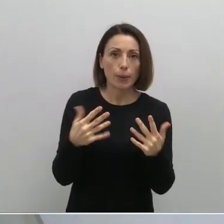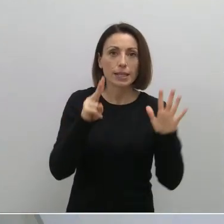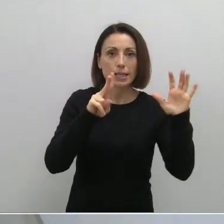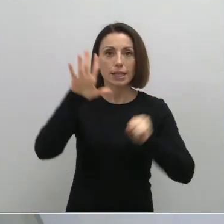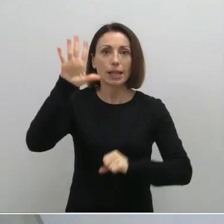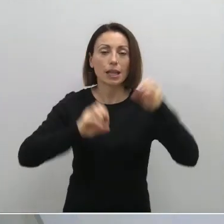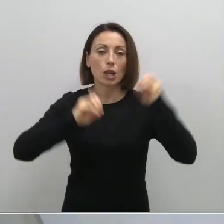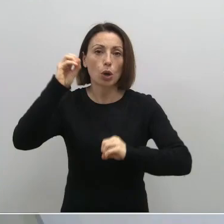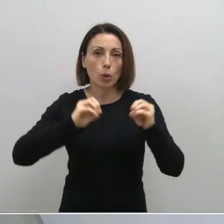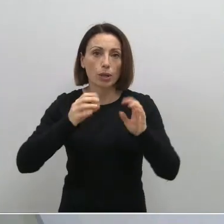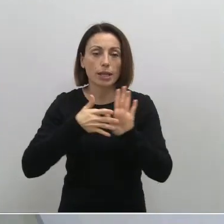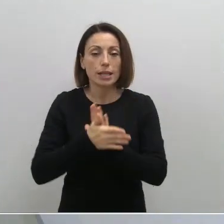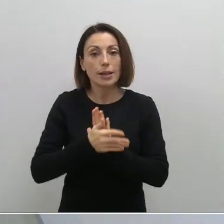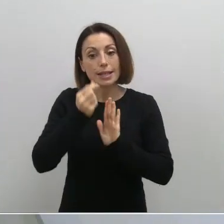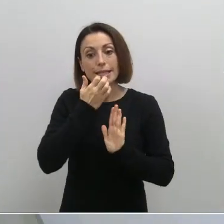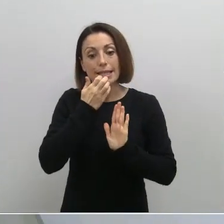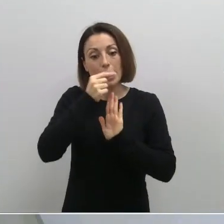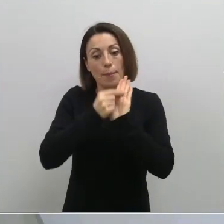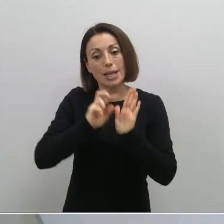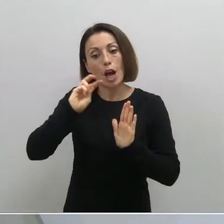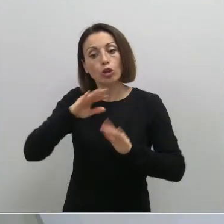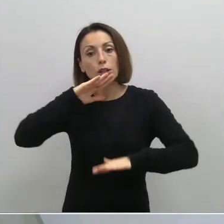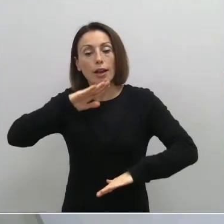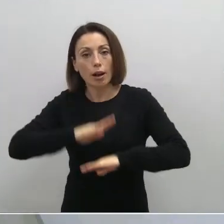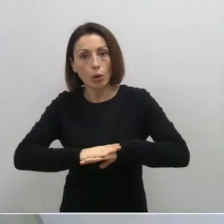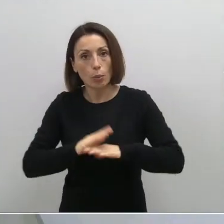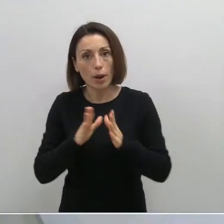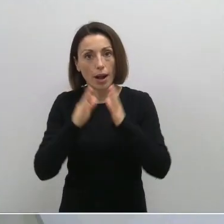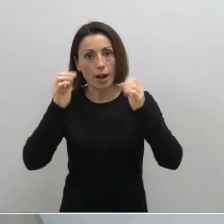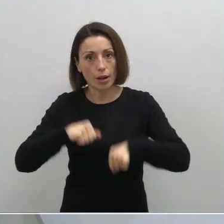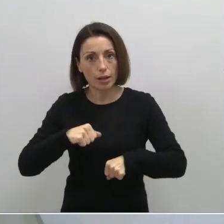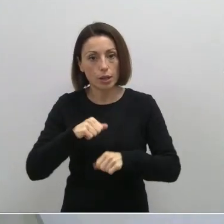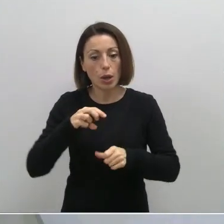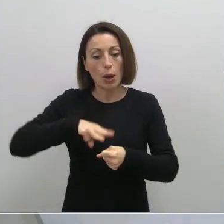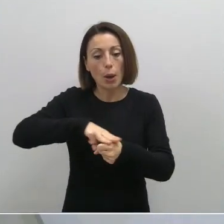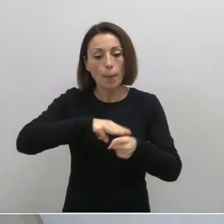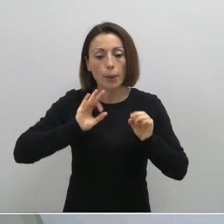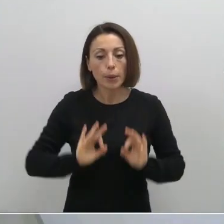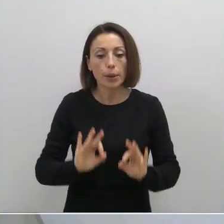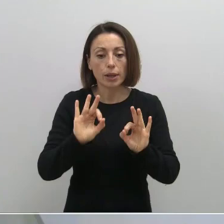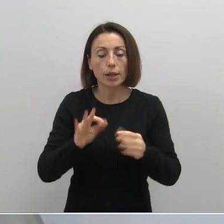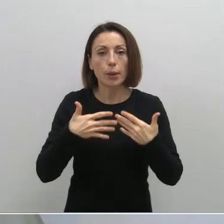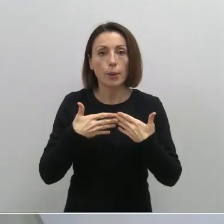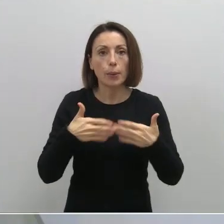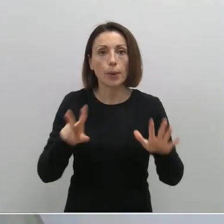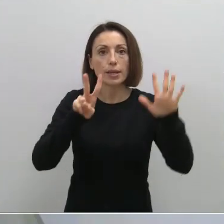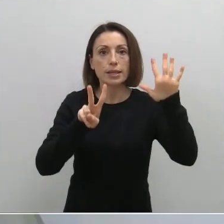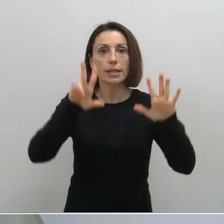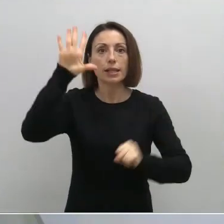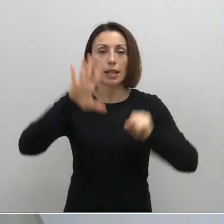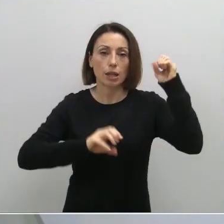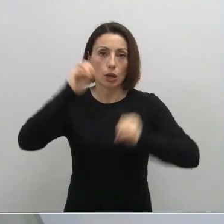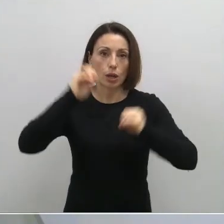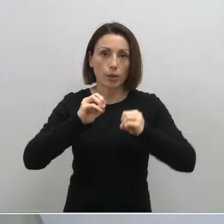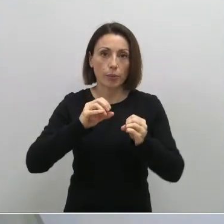siempre con el cumplimiento del resto de medidas de prevención y seguridad acordadas. Estos municipios en concreto que pueden abrir al 75% son